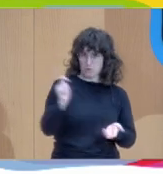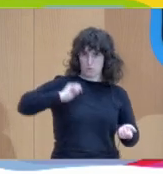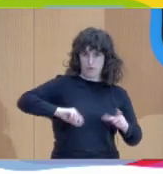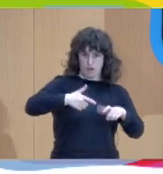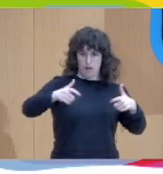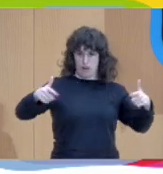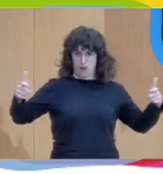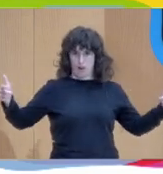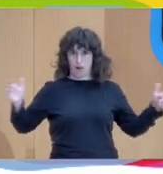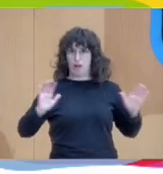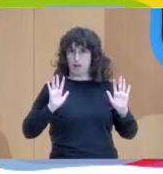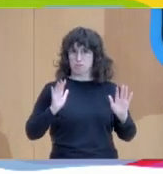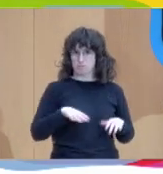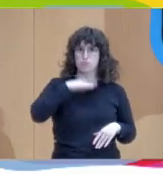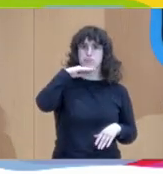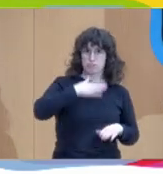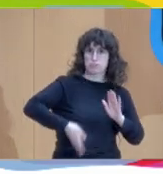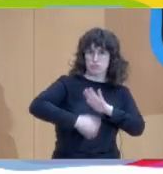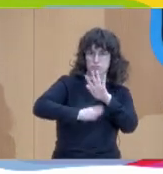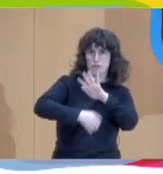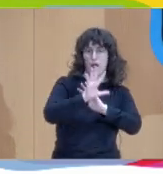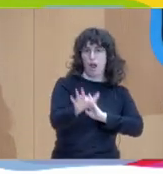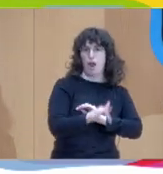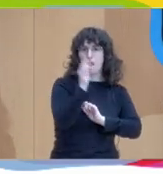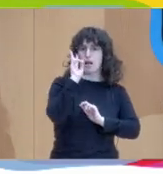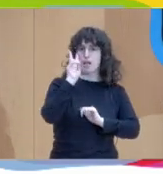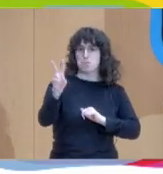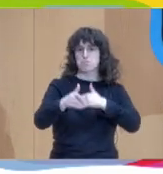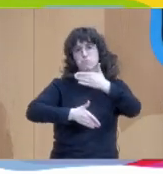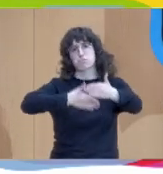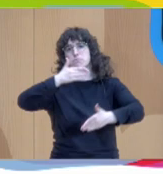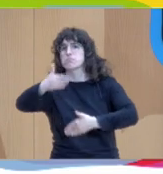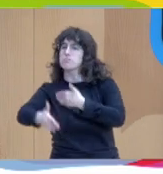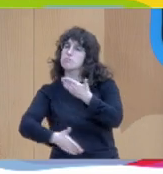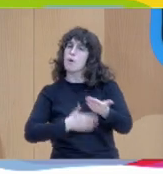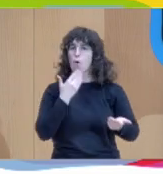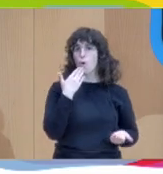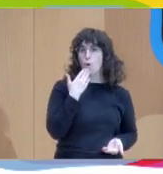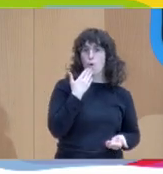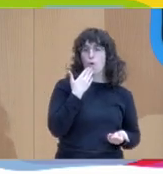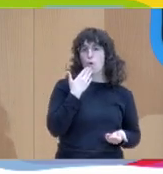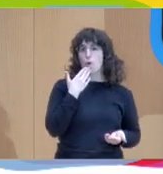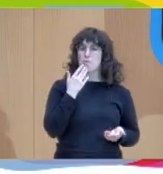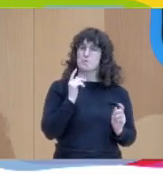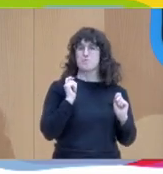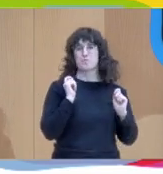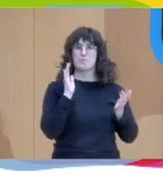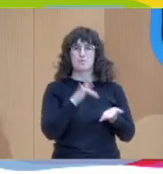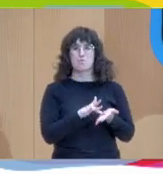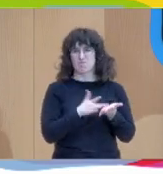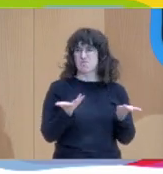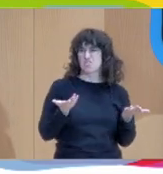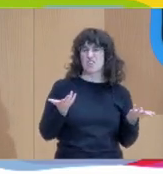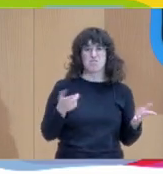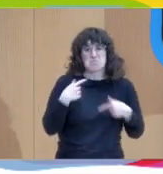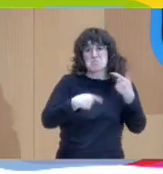Además, por otra parte, observamos una tendencia hacia lo que desde salud mental llamamos la patologización de los malestares cotidianos